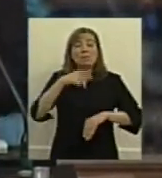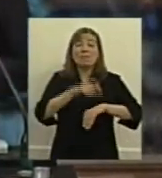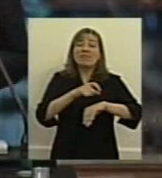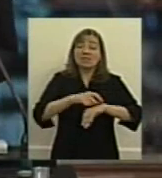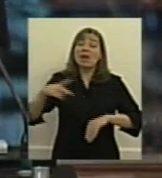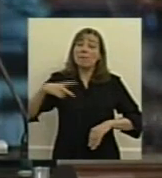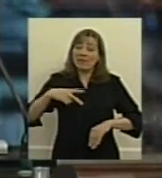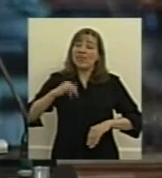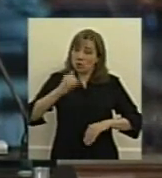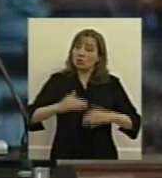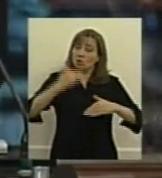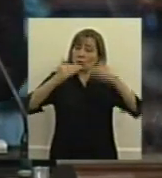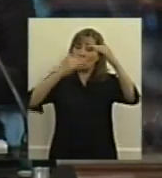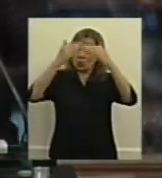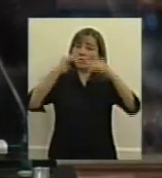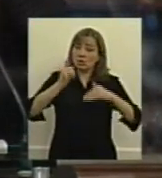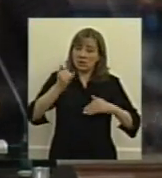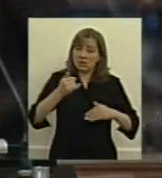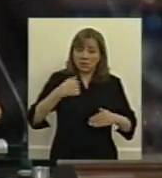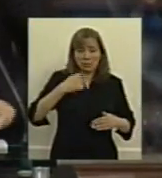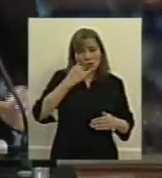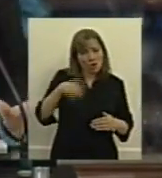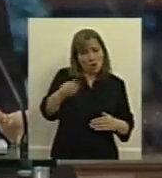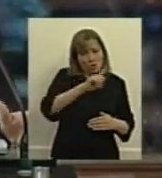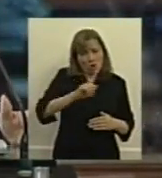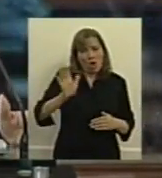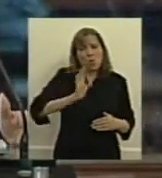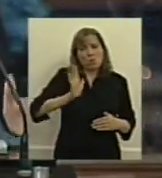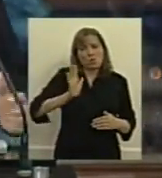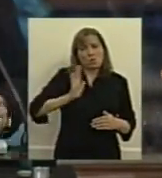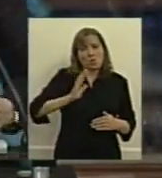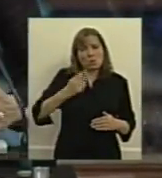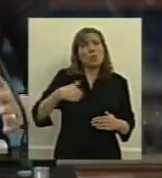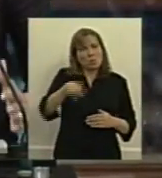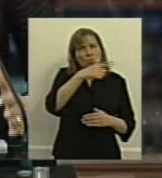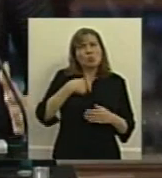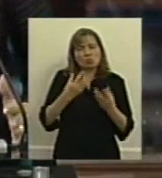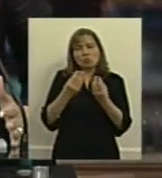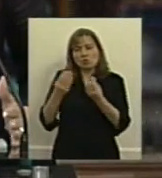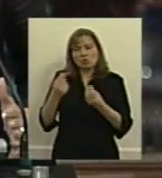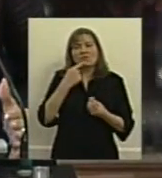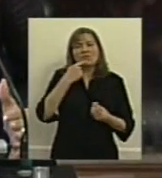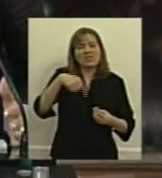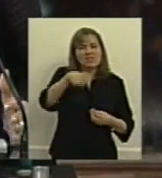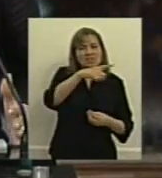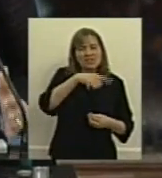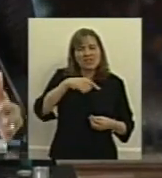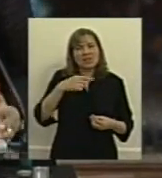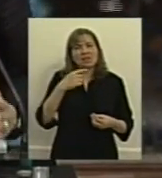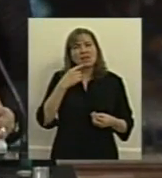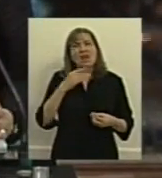privada pero no tiene que haber temor yo sé que muchos decían bueno ahora va a poder venir a